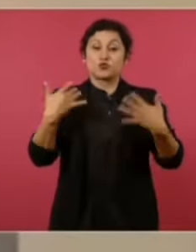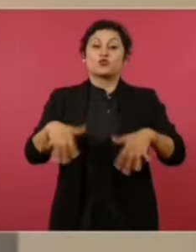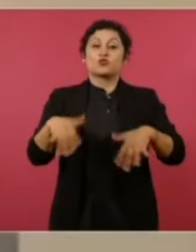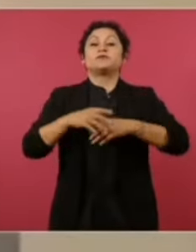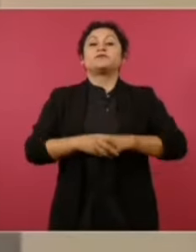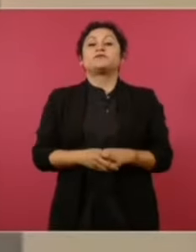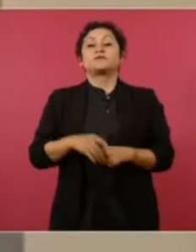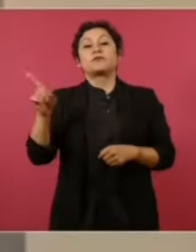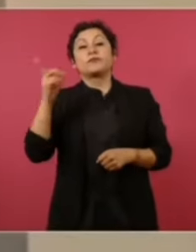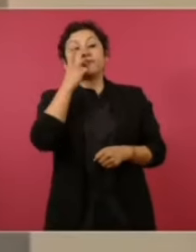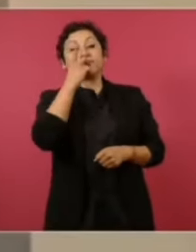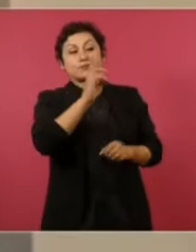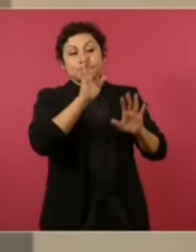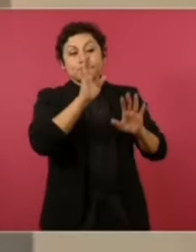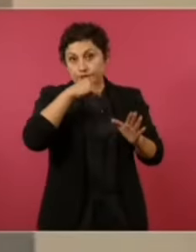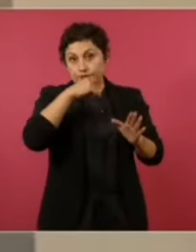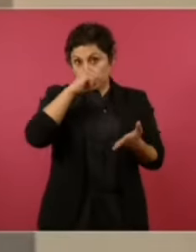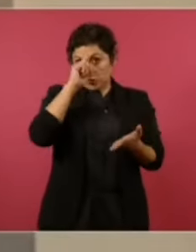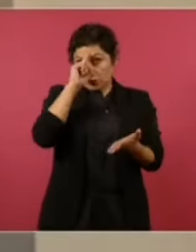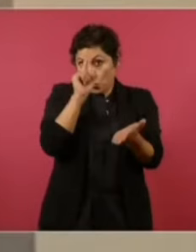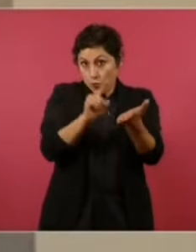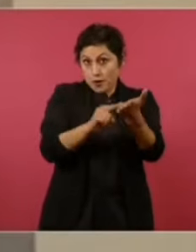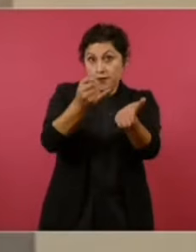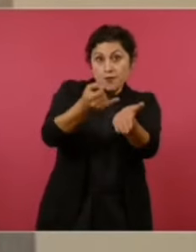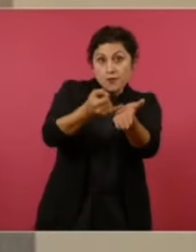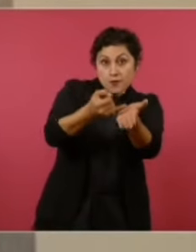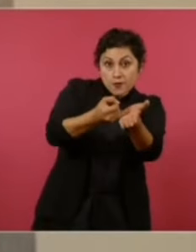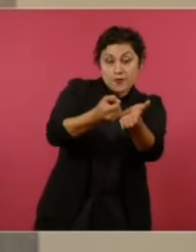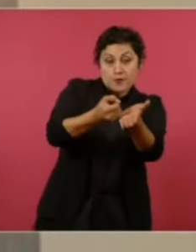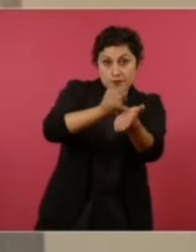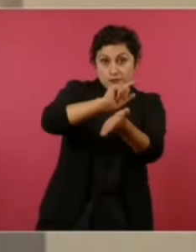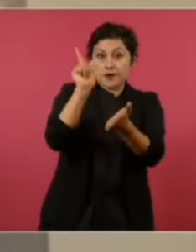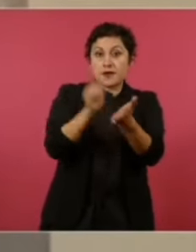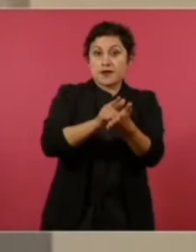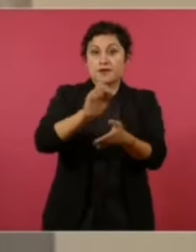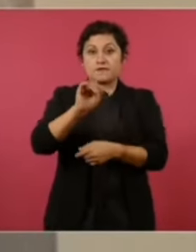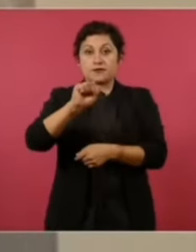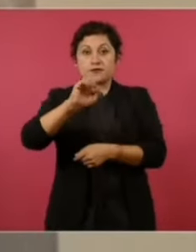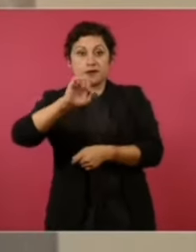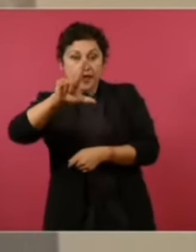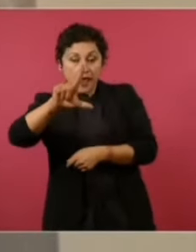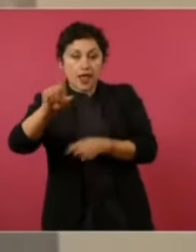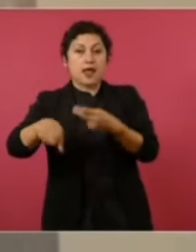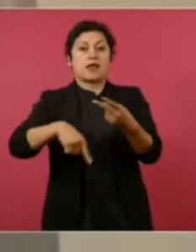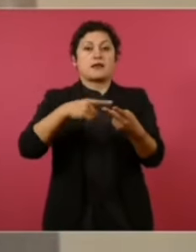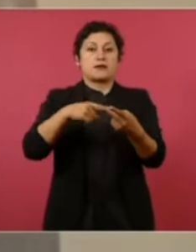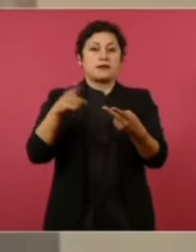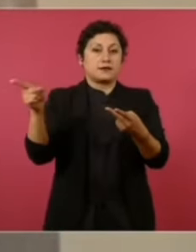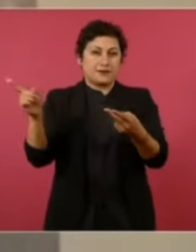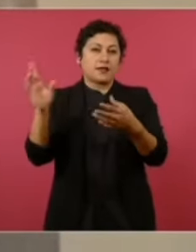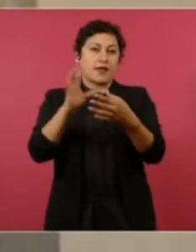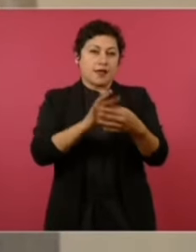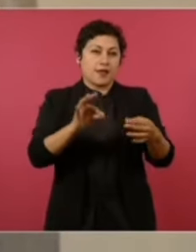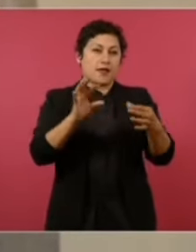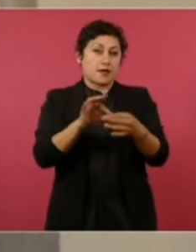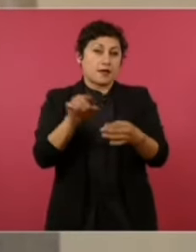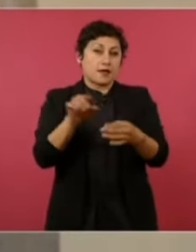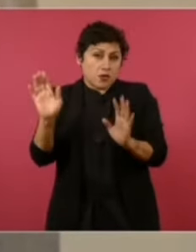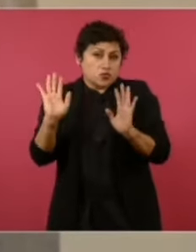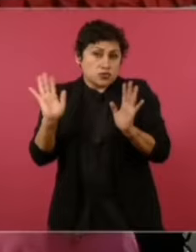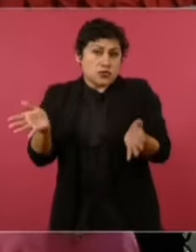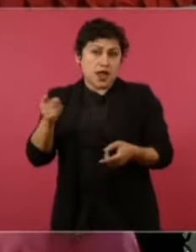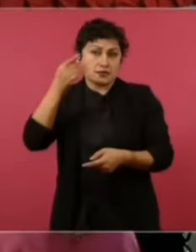Pero yo creo que la reforma, sobre todo la fiscal, impuestos, ya están hablando de las llamadas reformas.